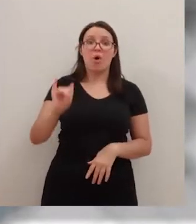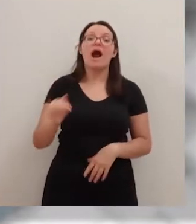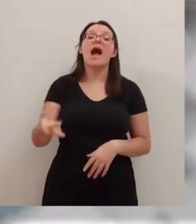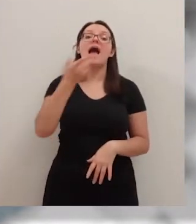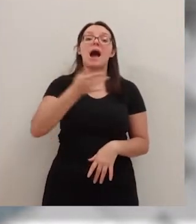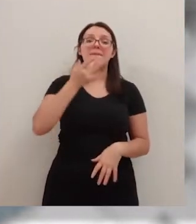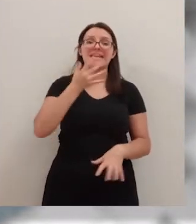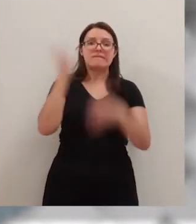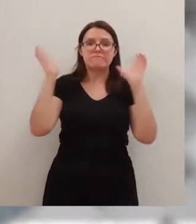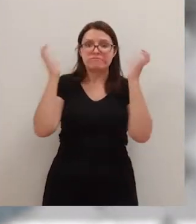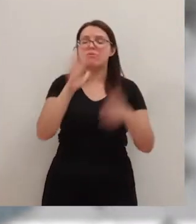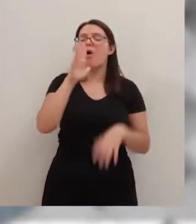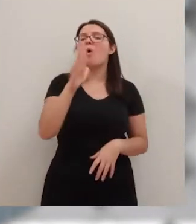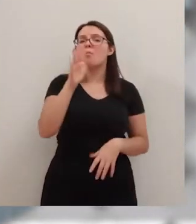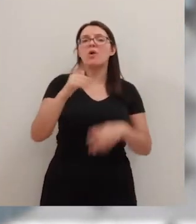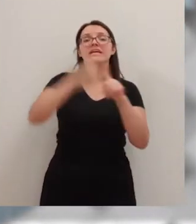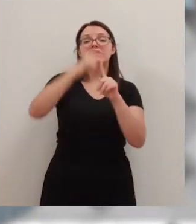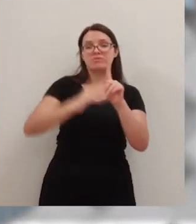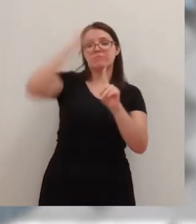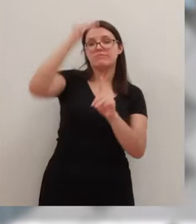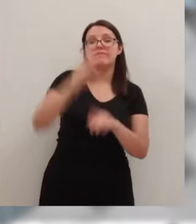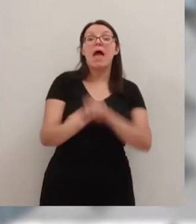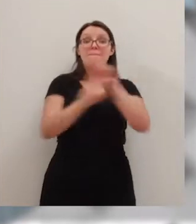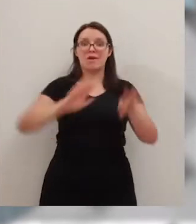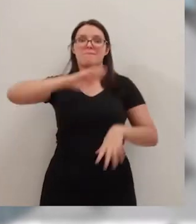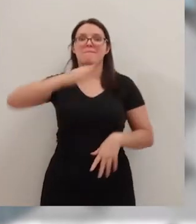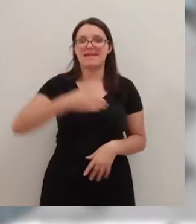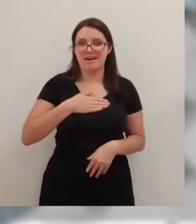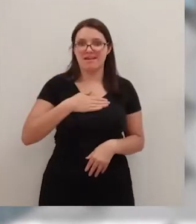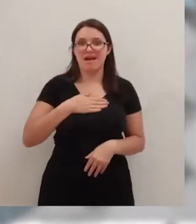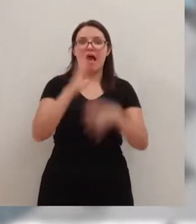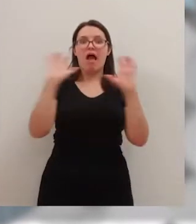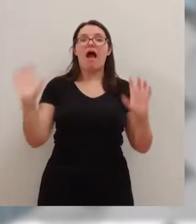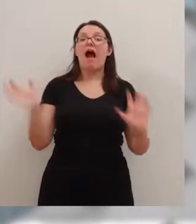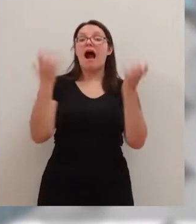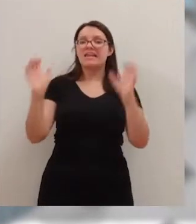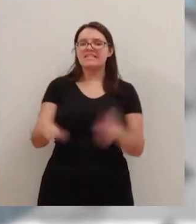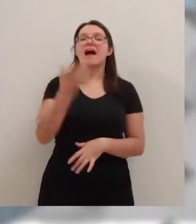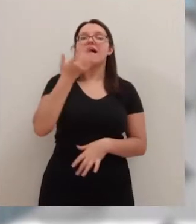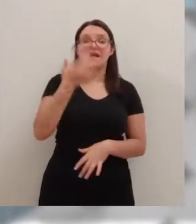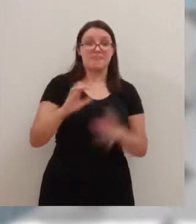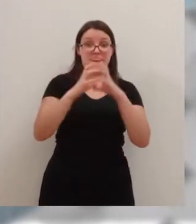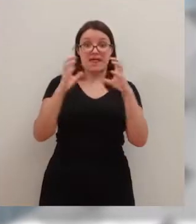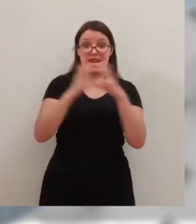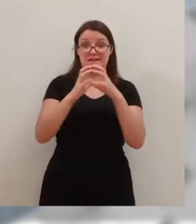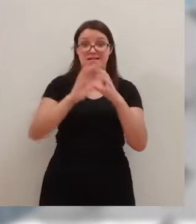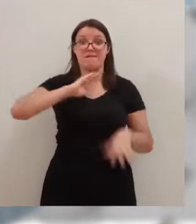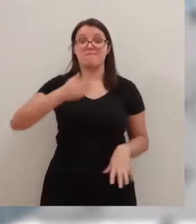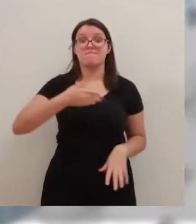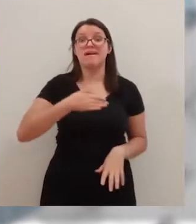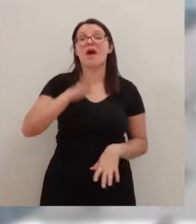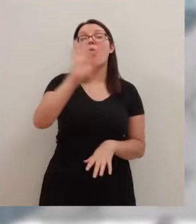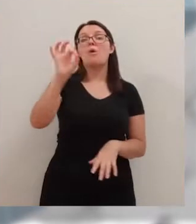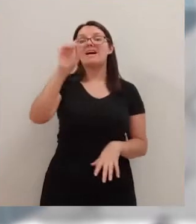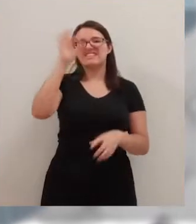alerta amarilla por estas altas temperaturas, pero lo peor llegará mañana. La alerta se eleva a naranja y es que volveremos a rozar en la